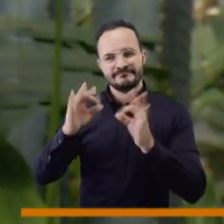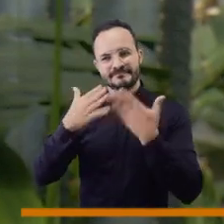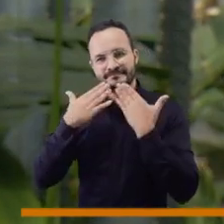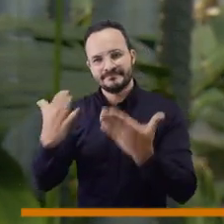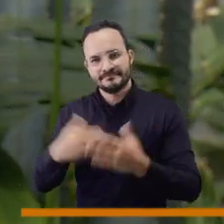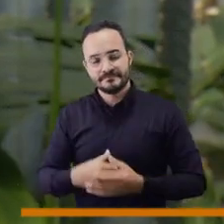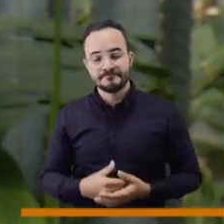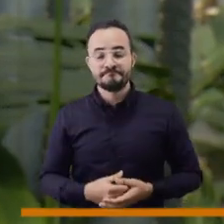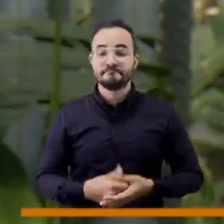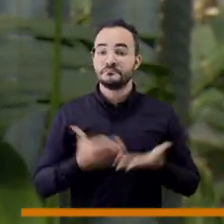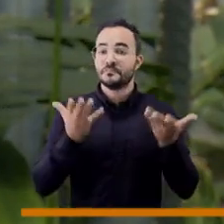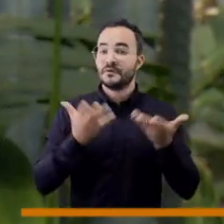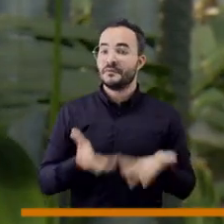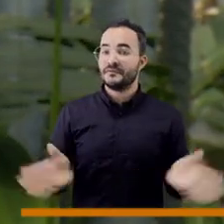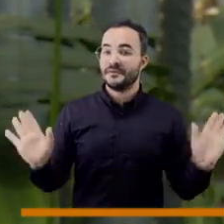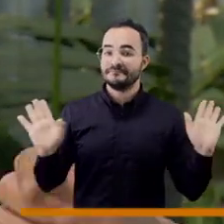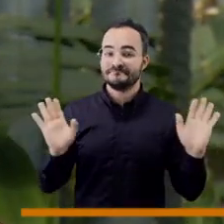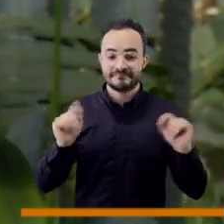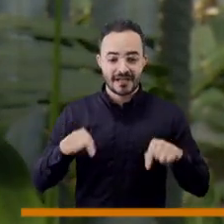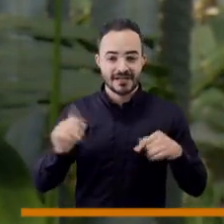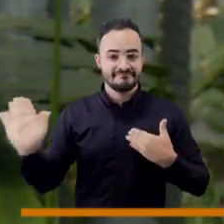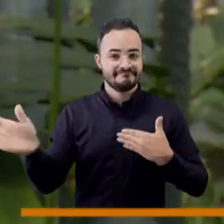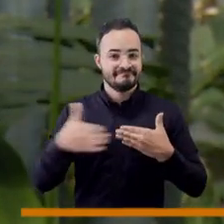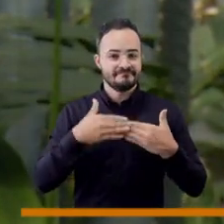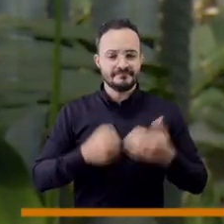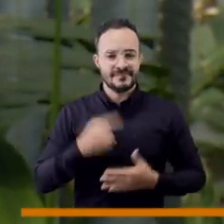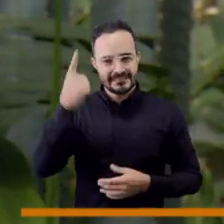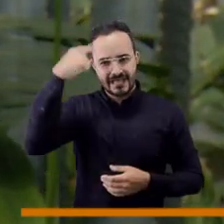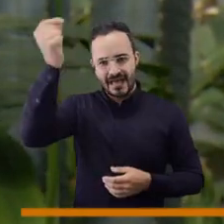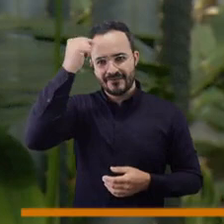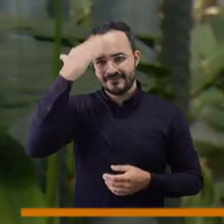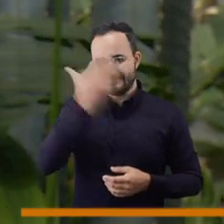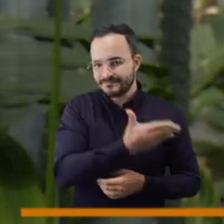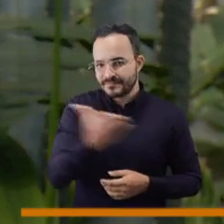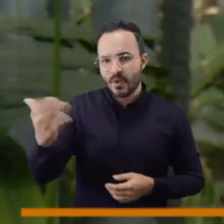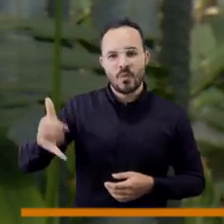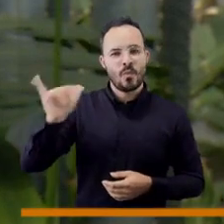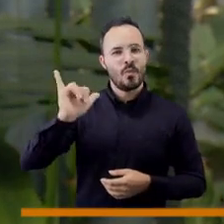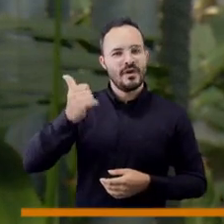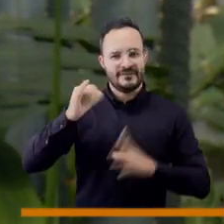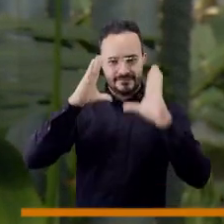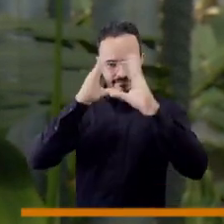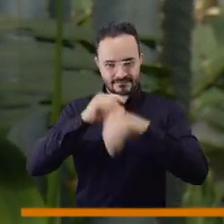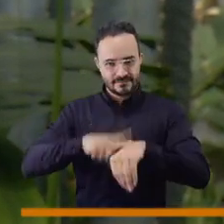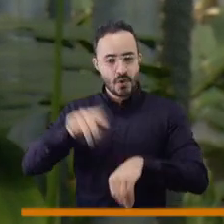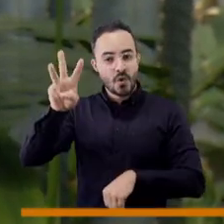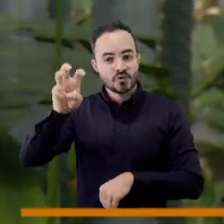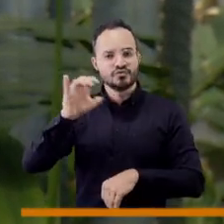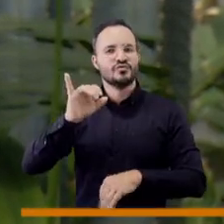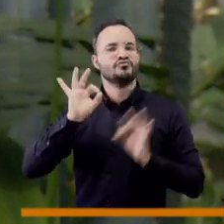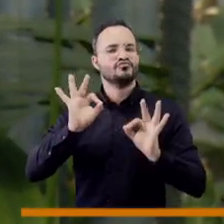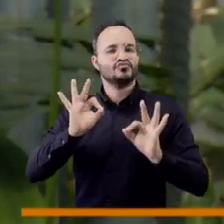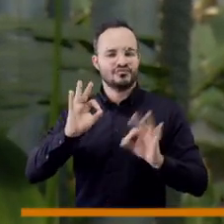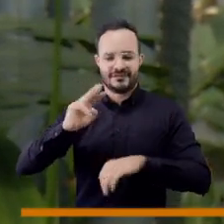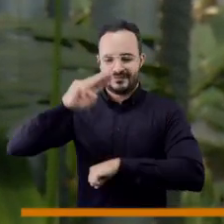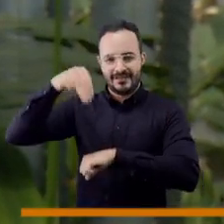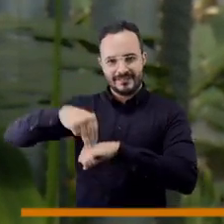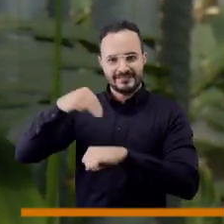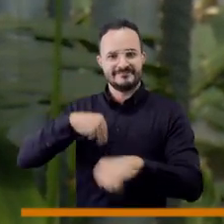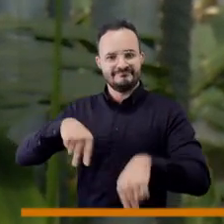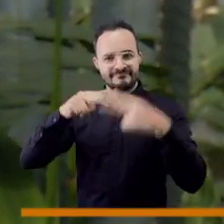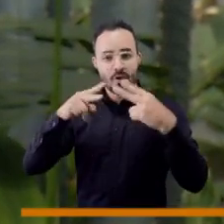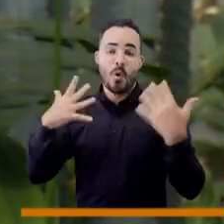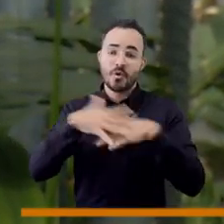Luis Bernardo Vélez, nuestro anfitrión del día de hoy. Y hasta aquí llegamos. Recuerden, los jueves a las 8 de la noche por Tele